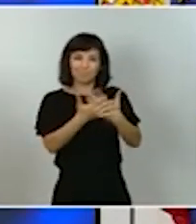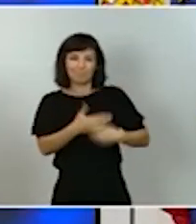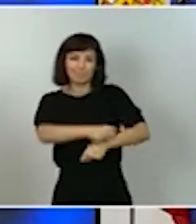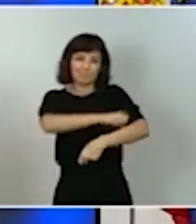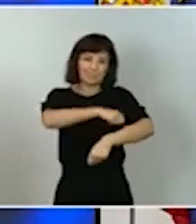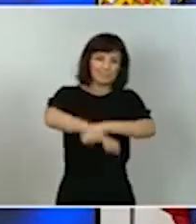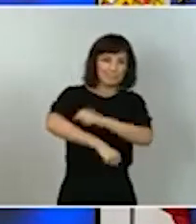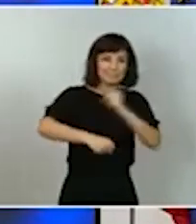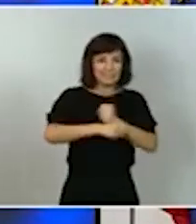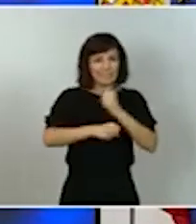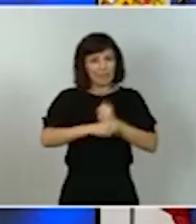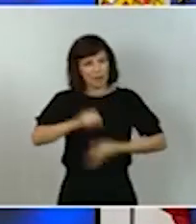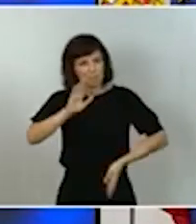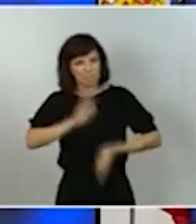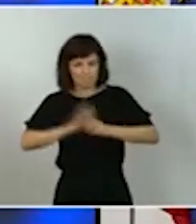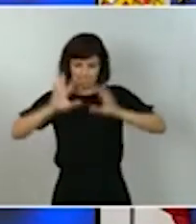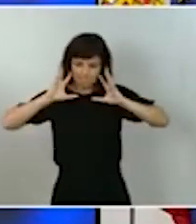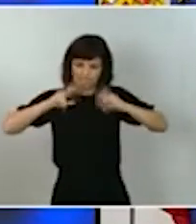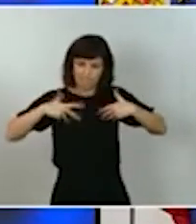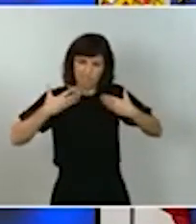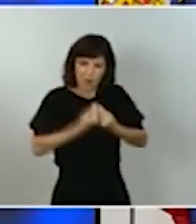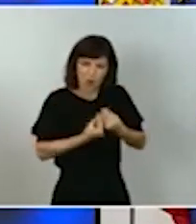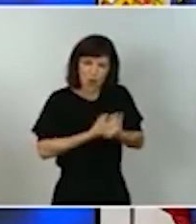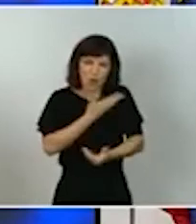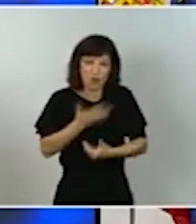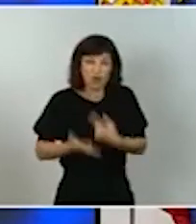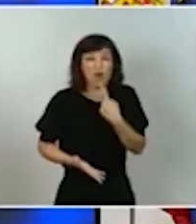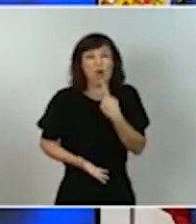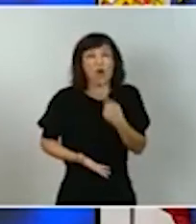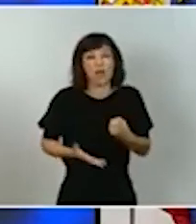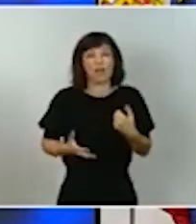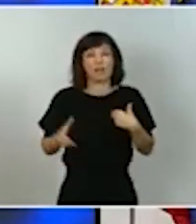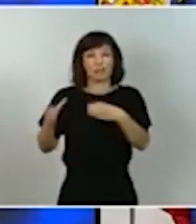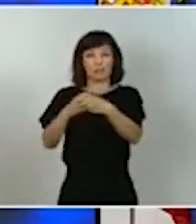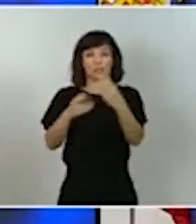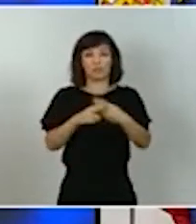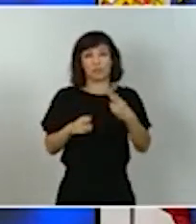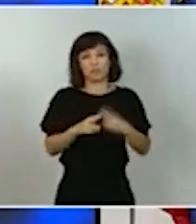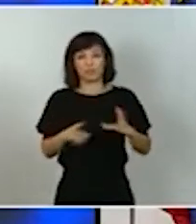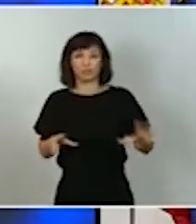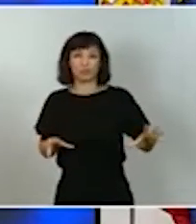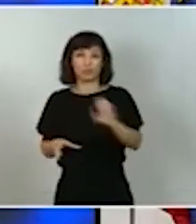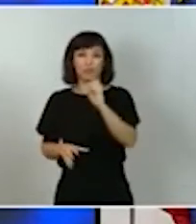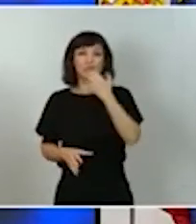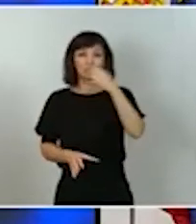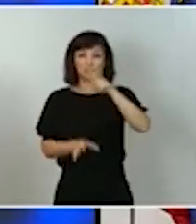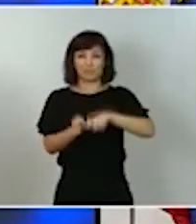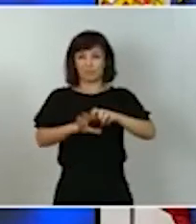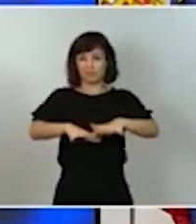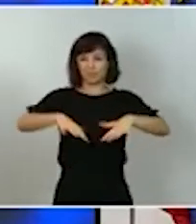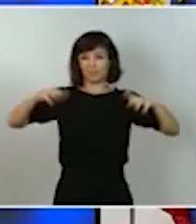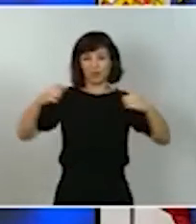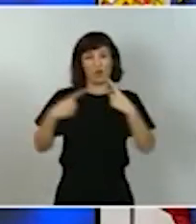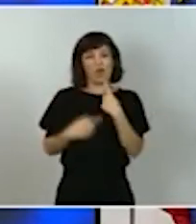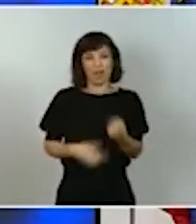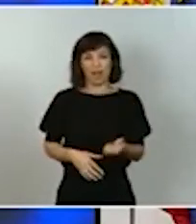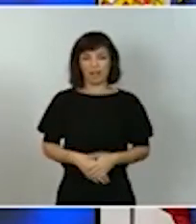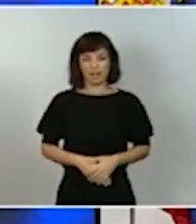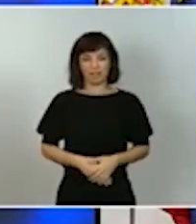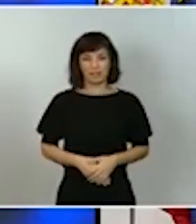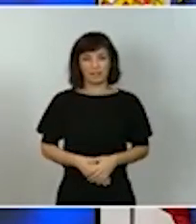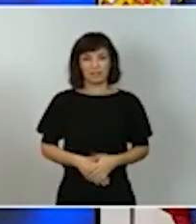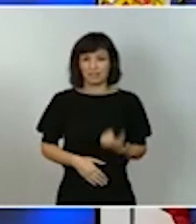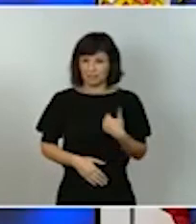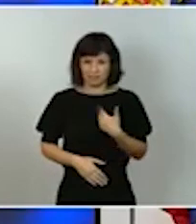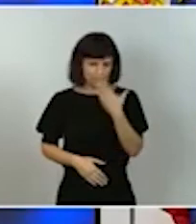todos en la misma dirección se extendiera al ámbito de los partidos políticos con presencia parlamentaria no me cansaré nunca de decirlo de